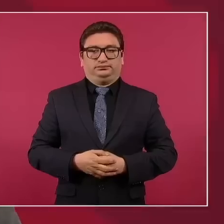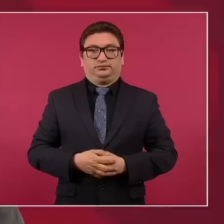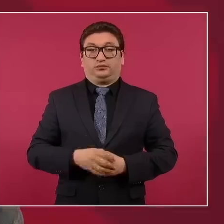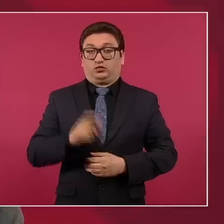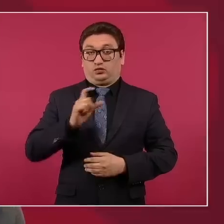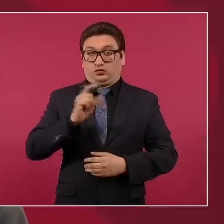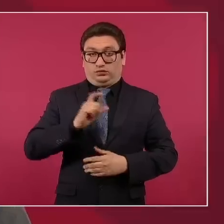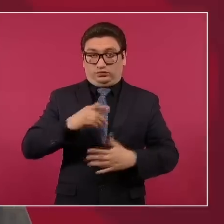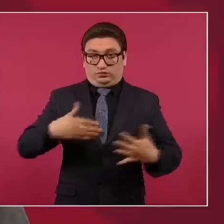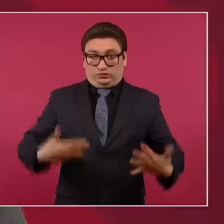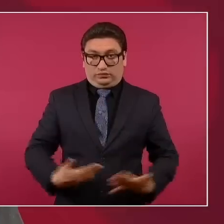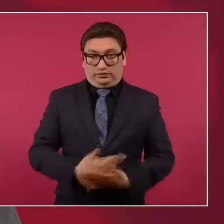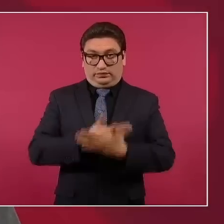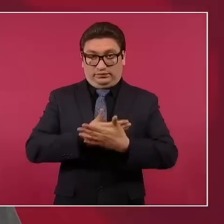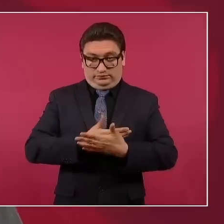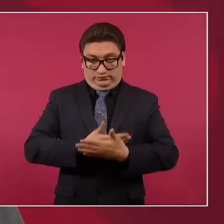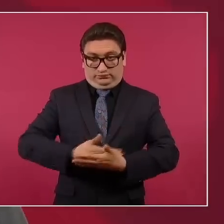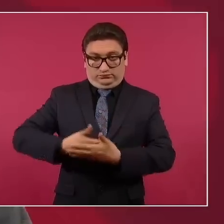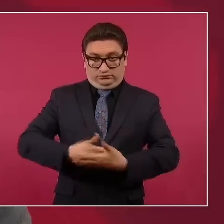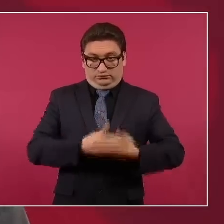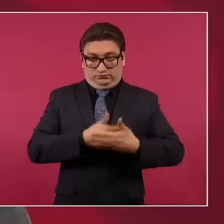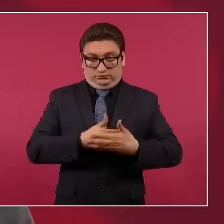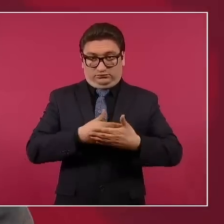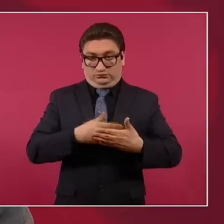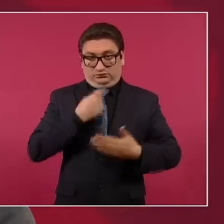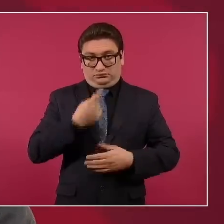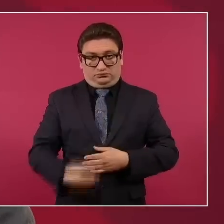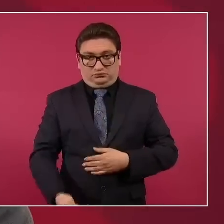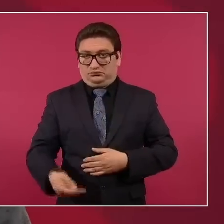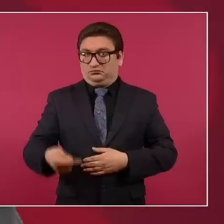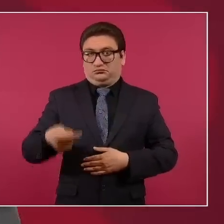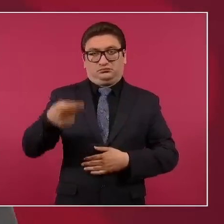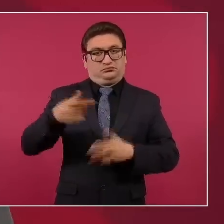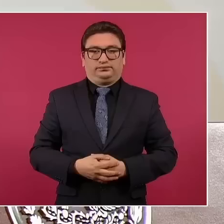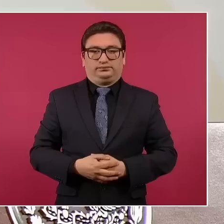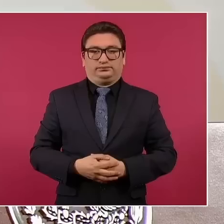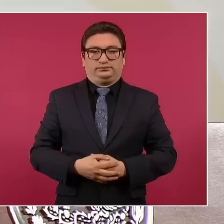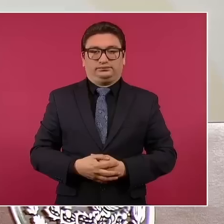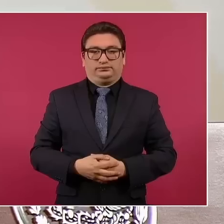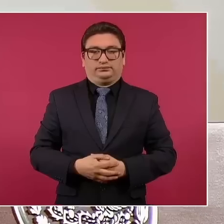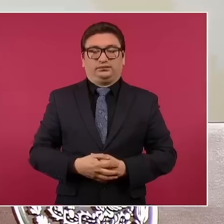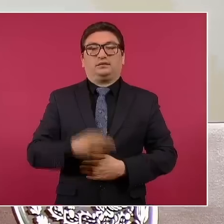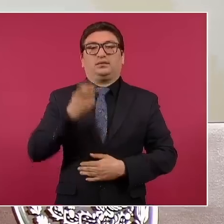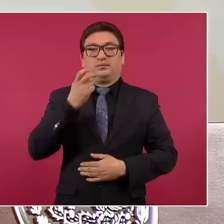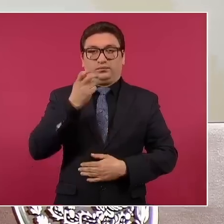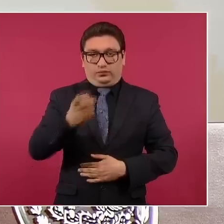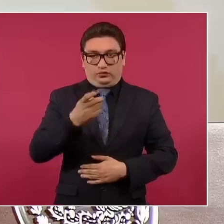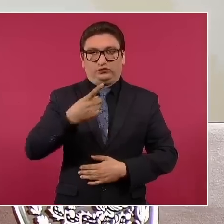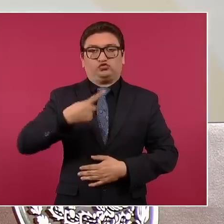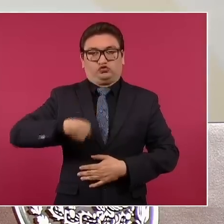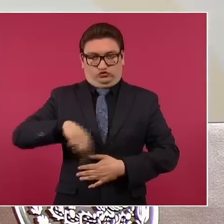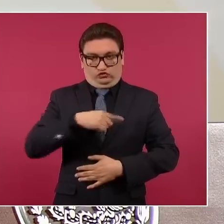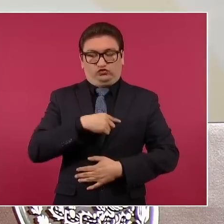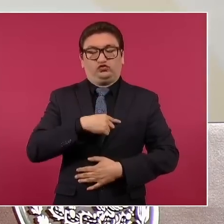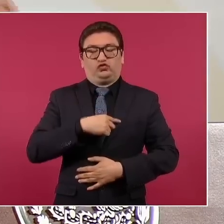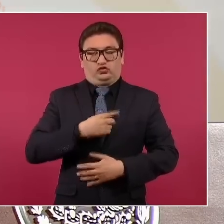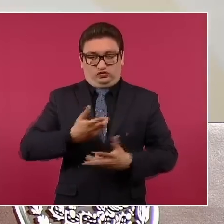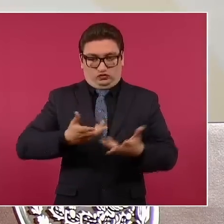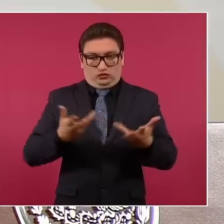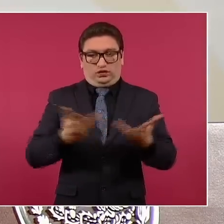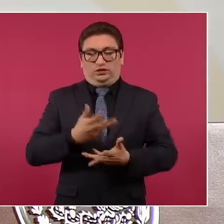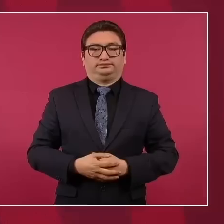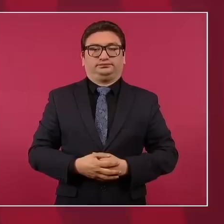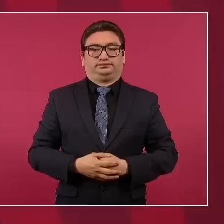que nace hasta que muere, desde la cuna hasta la tumba. Vamos nosotros a